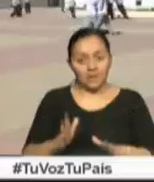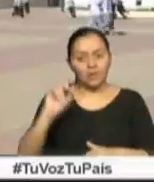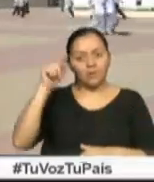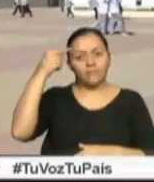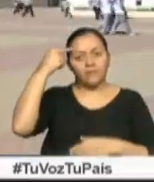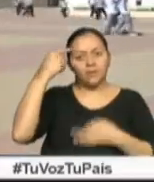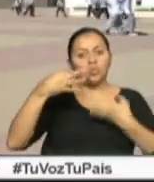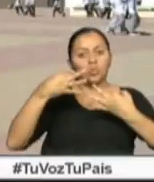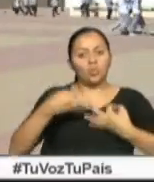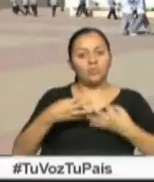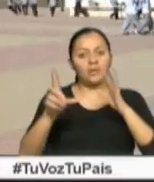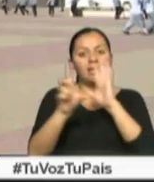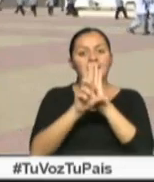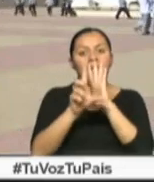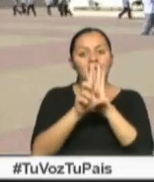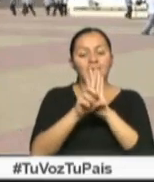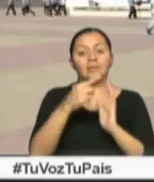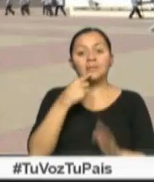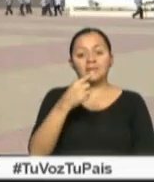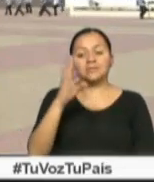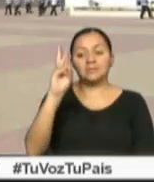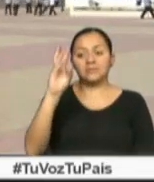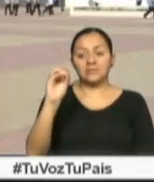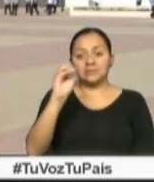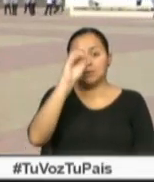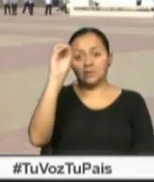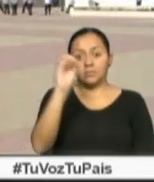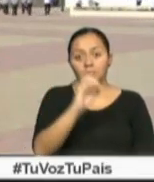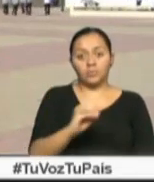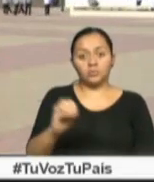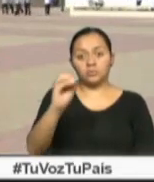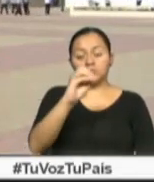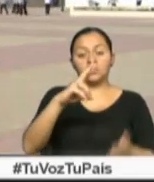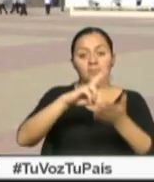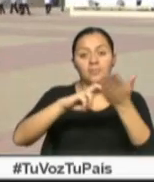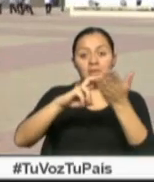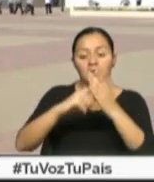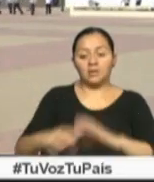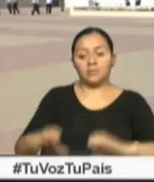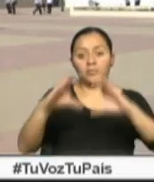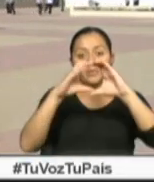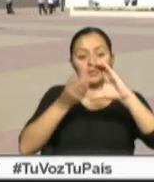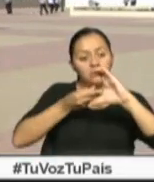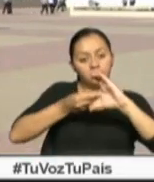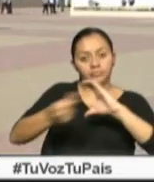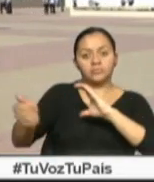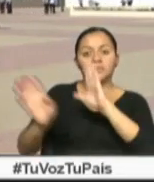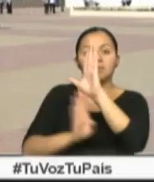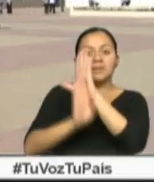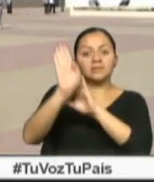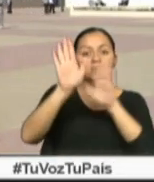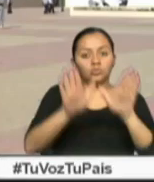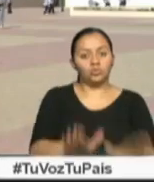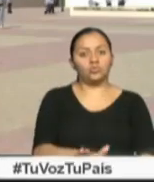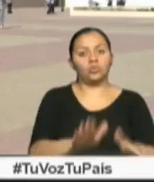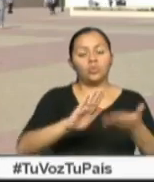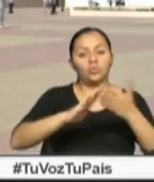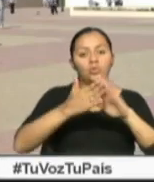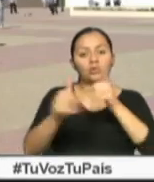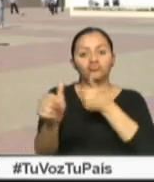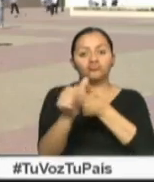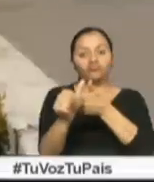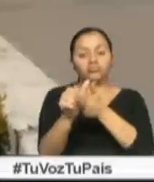cumple con la ley que exige que el 60% de las regalías mineras se inviertan en el desarrollo local de las comunidades